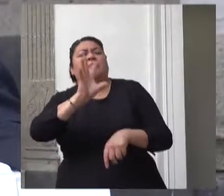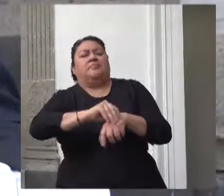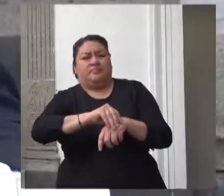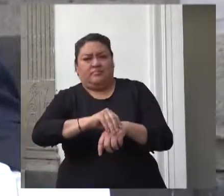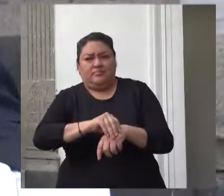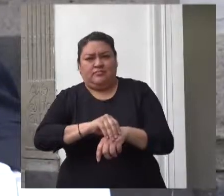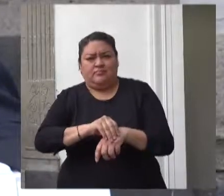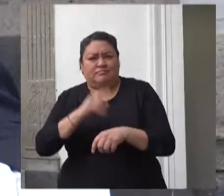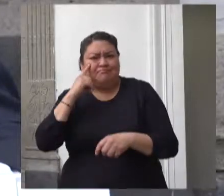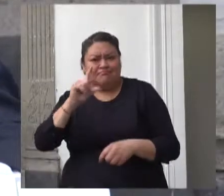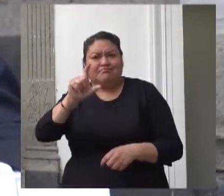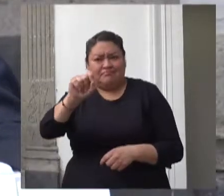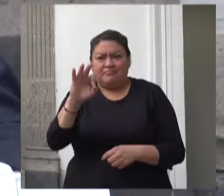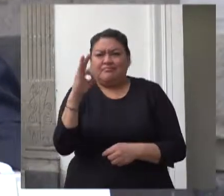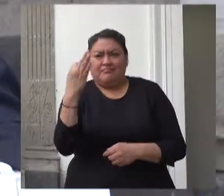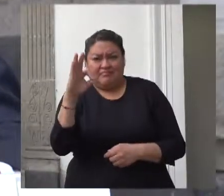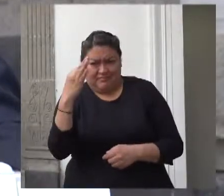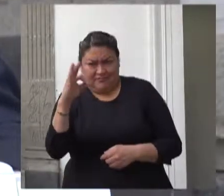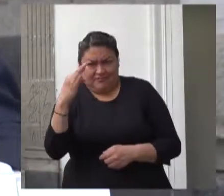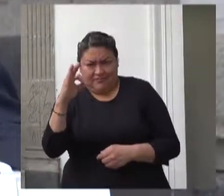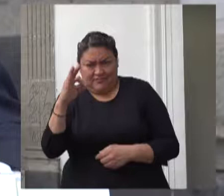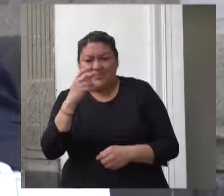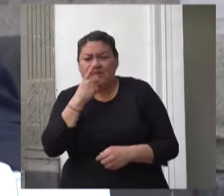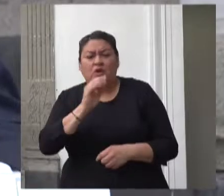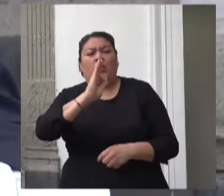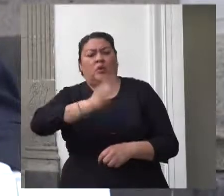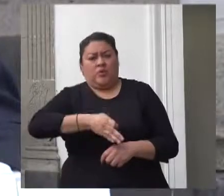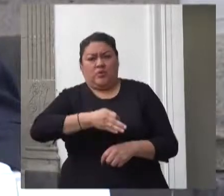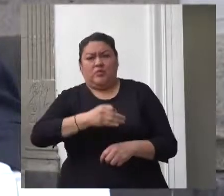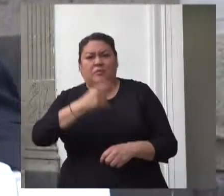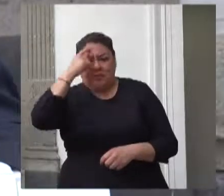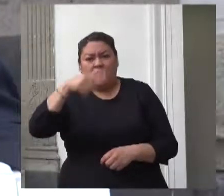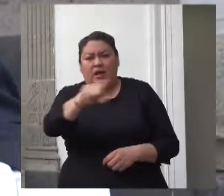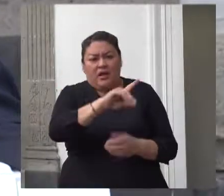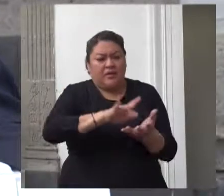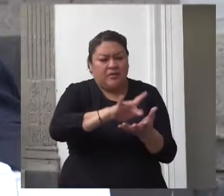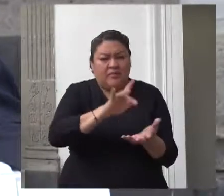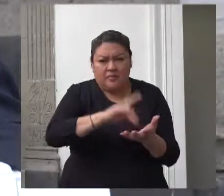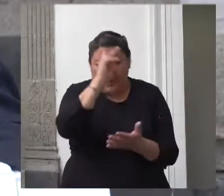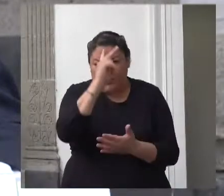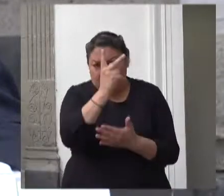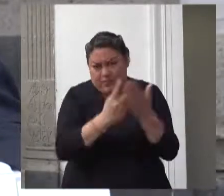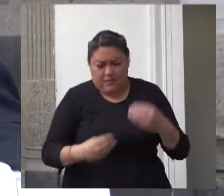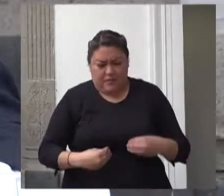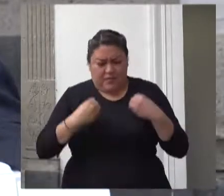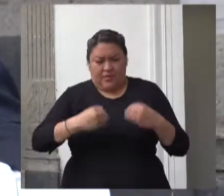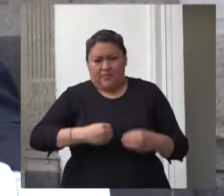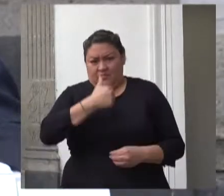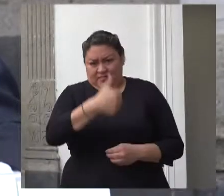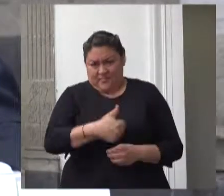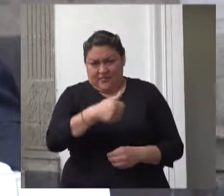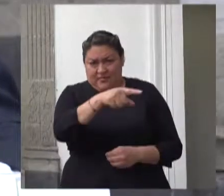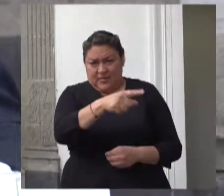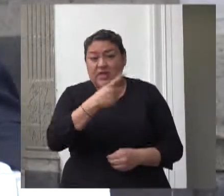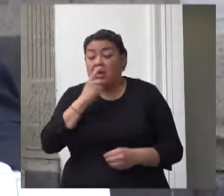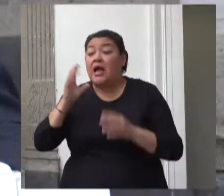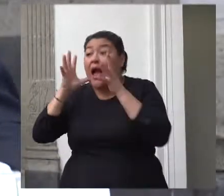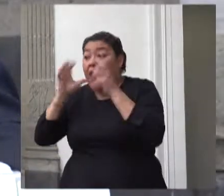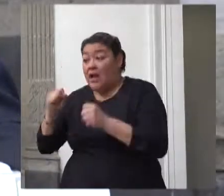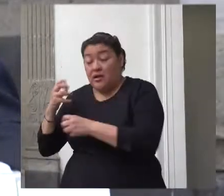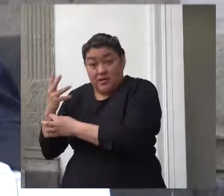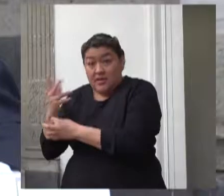presupuestaria es decir para el programa de apoyo al bienestar la autoridad hacendaria le indicó